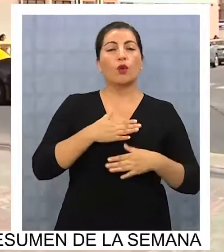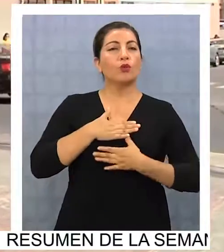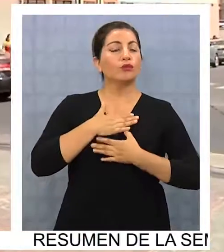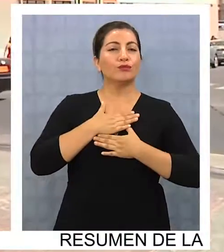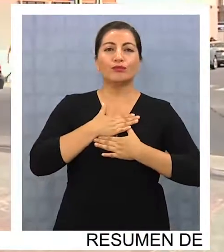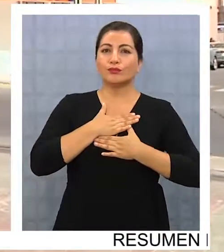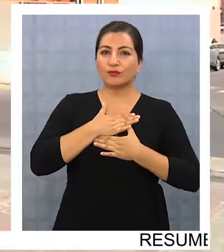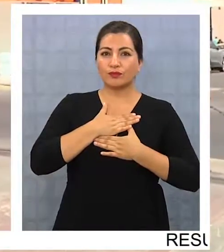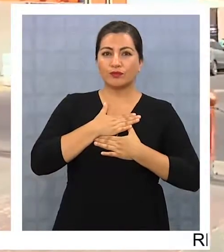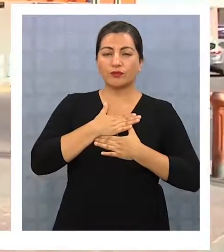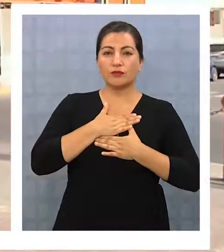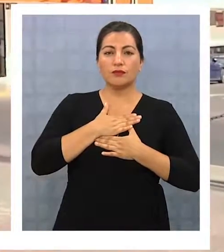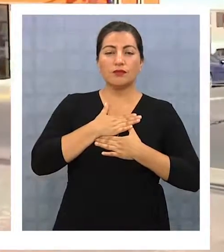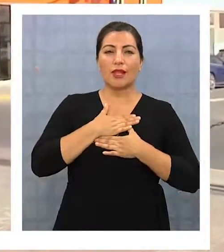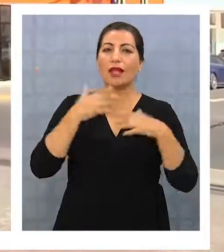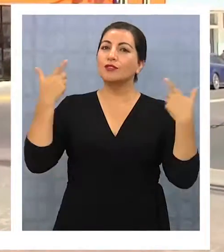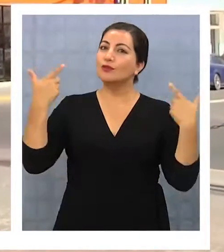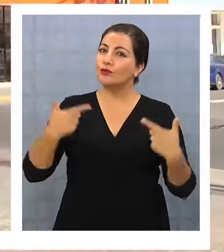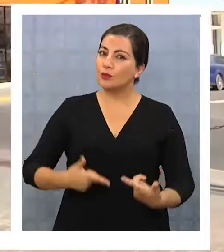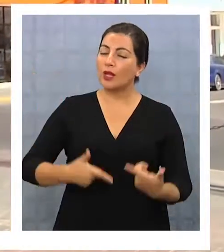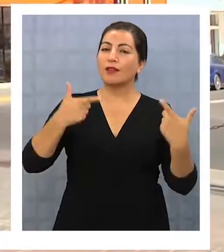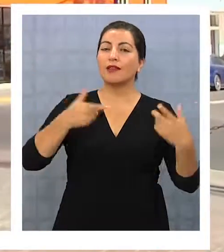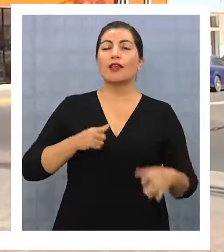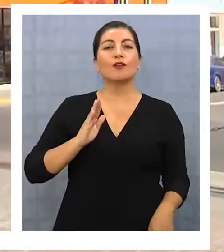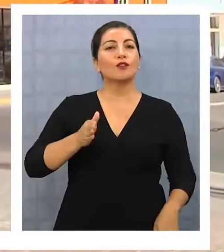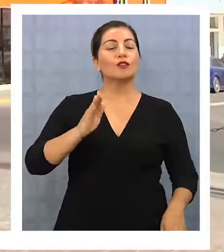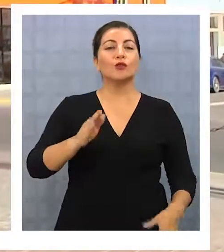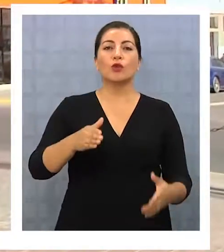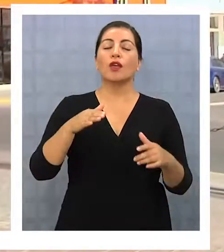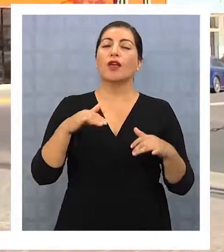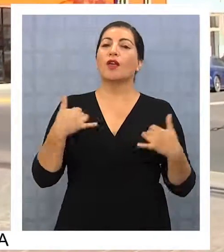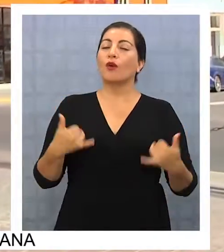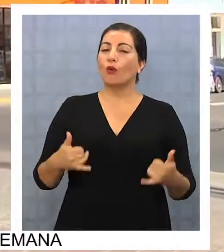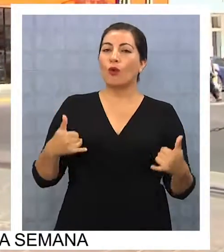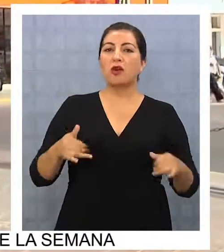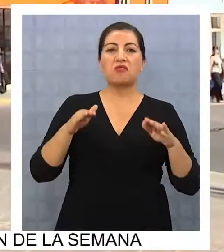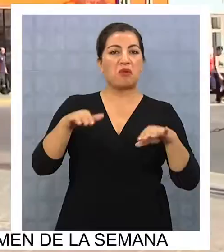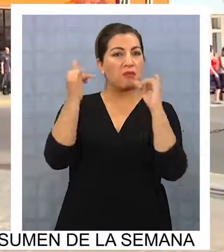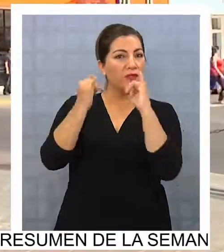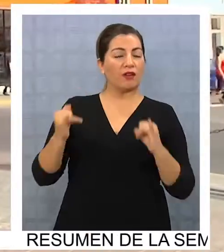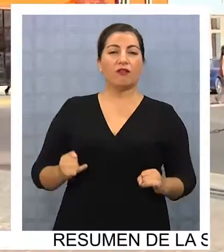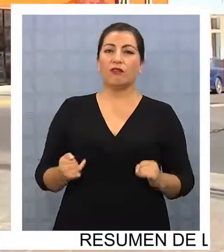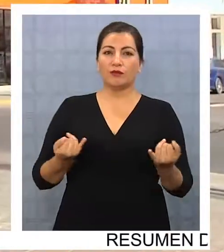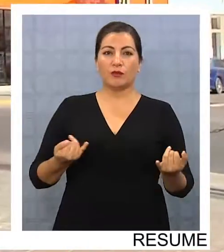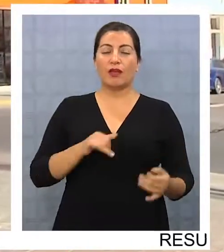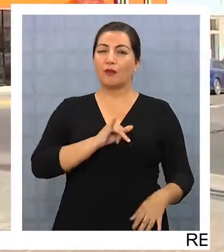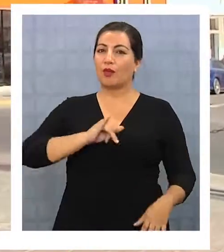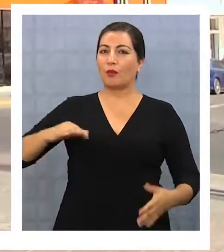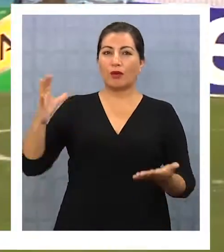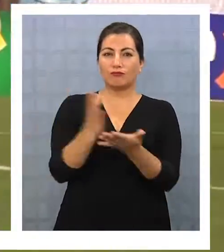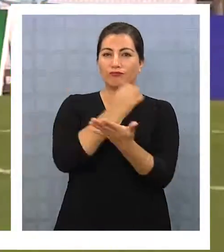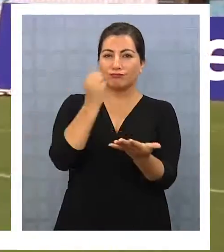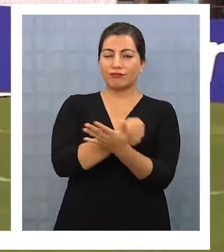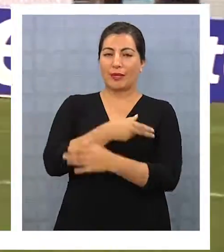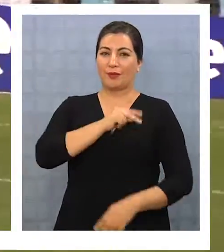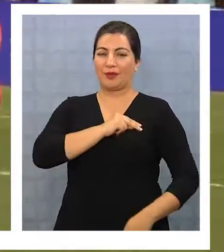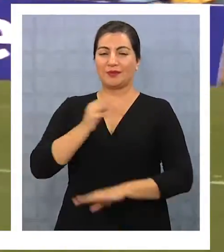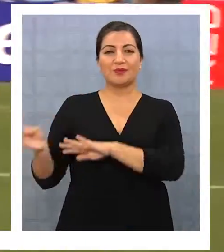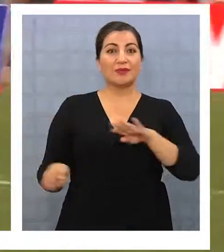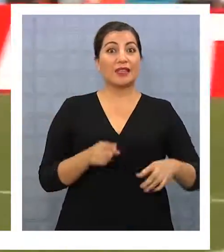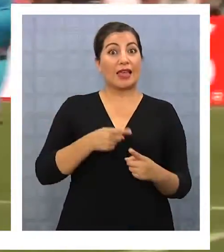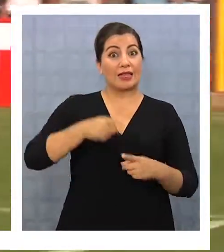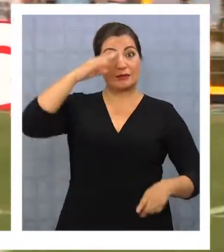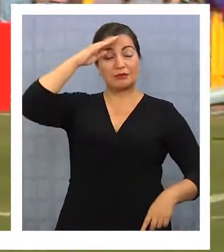mayor de la suerte y que mantenga su juego y su estilo, que no renuncie a ello. Con eso se van a conseguir muchos logros. Con la